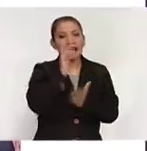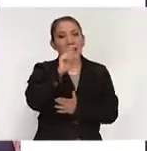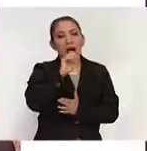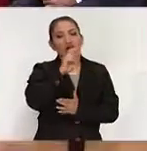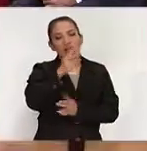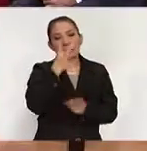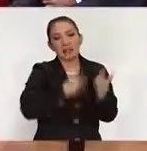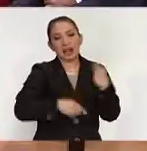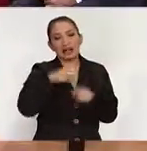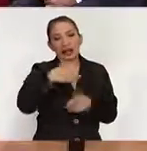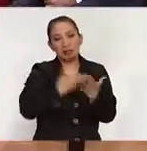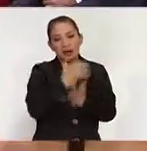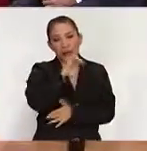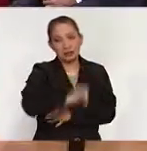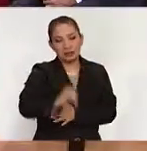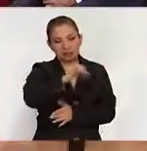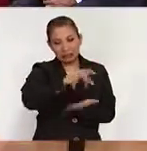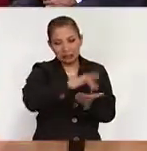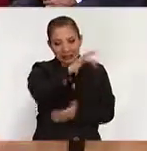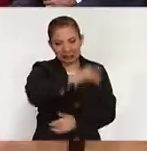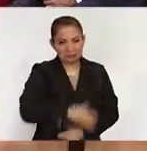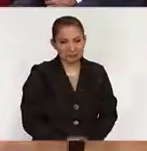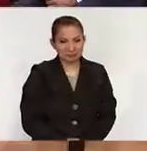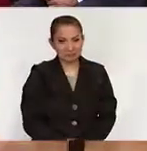Mauricio por estar con nosotros esta mañana de jueves. Gracias. gracias. Gracias.